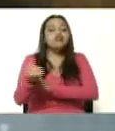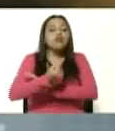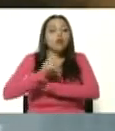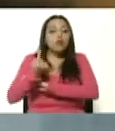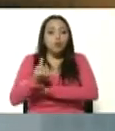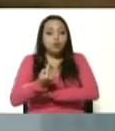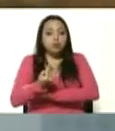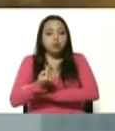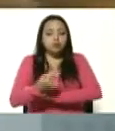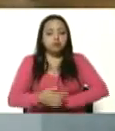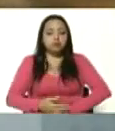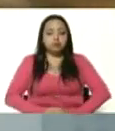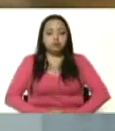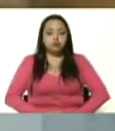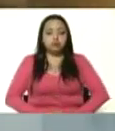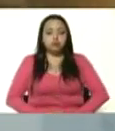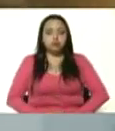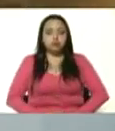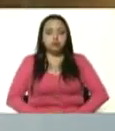fue precisamente